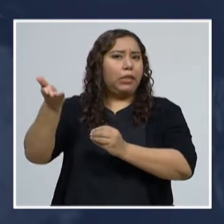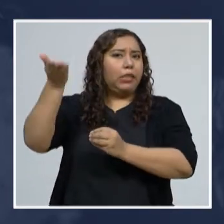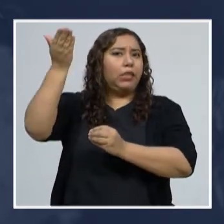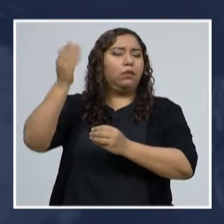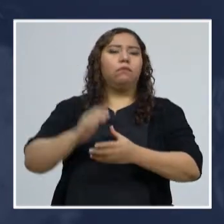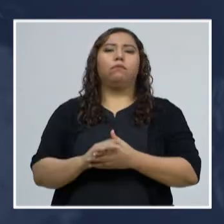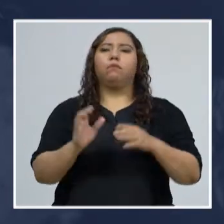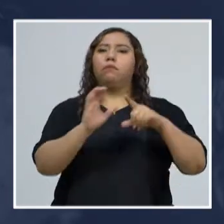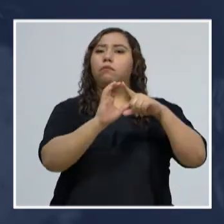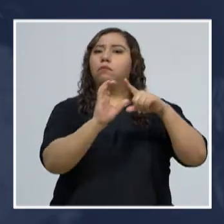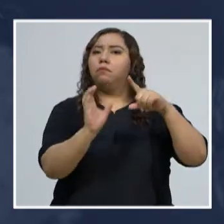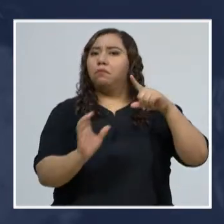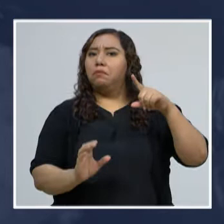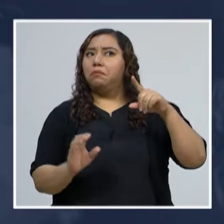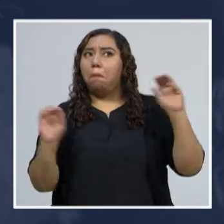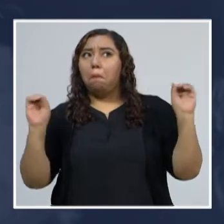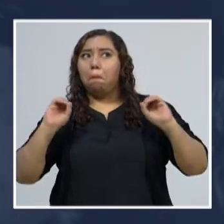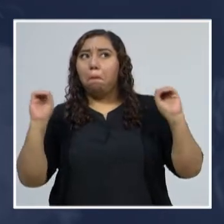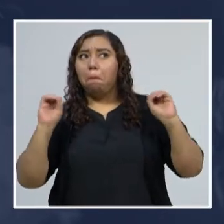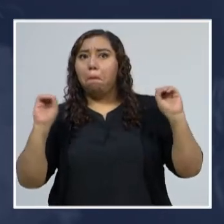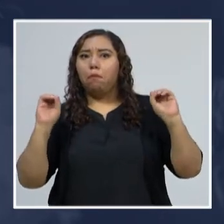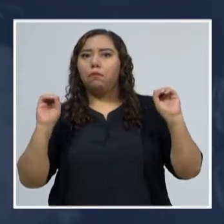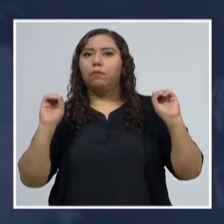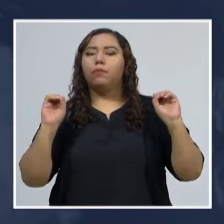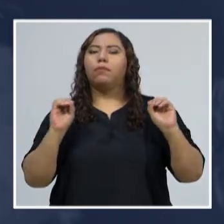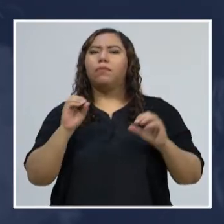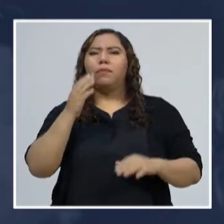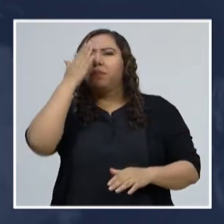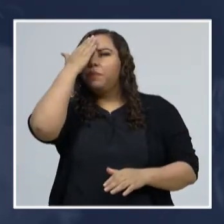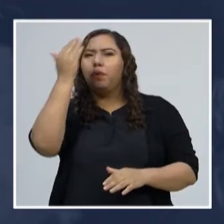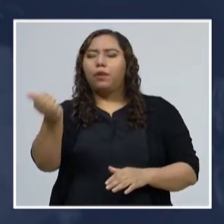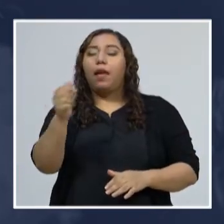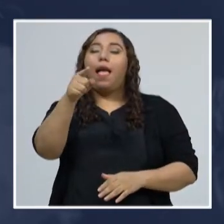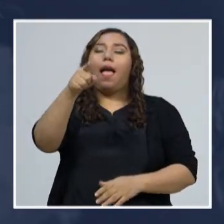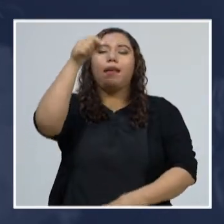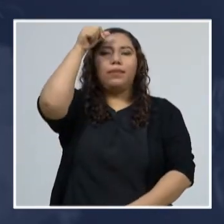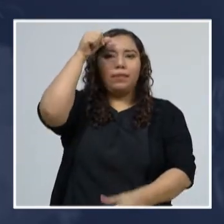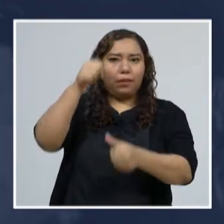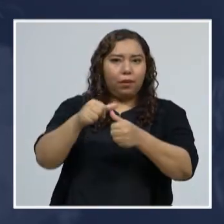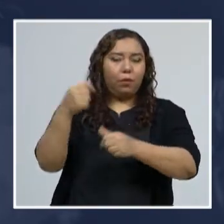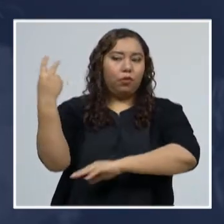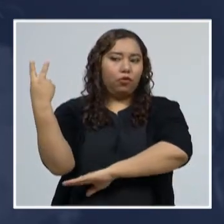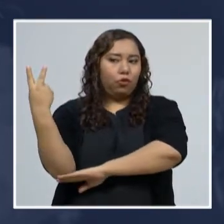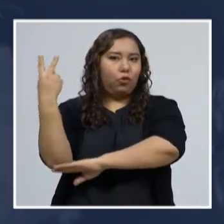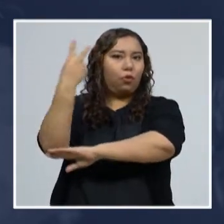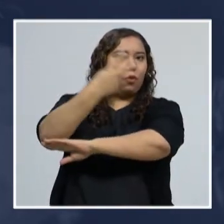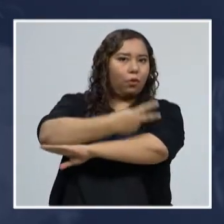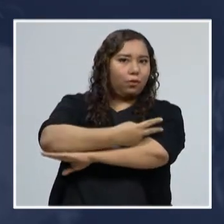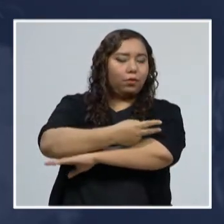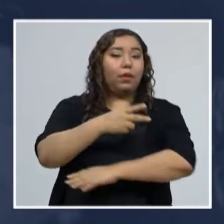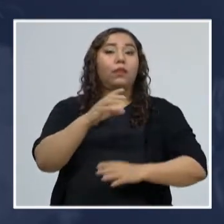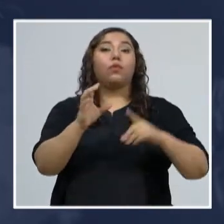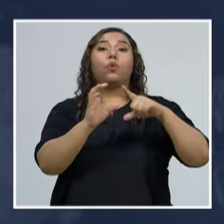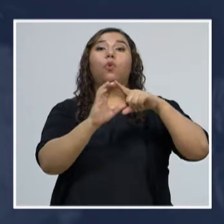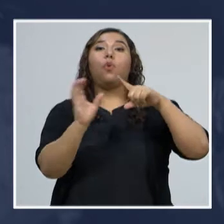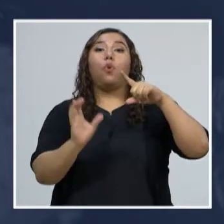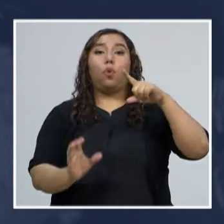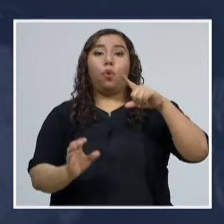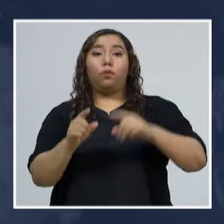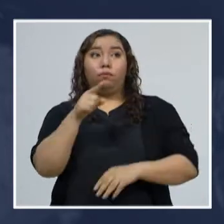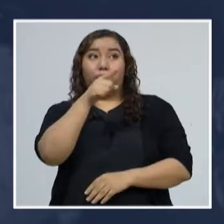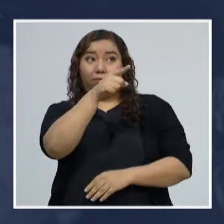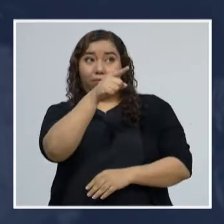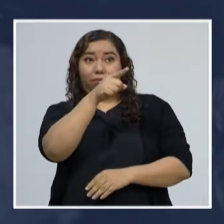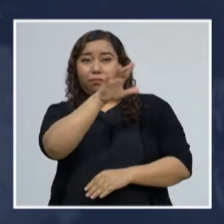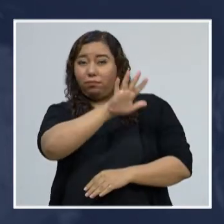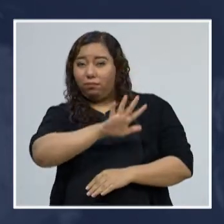Cortés con ningún caso reportado, pero recordemos, tenemos dos días ya que el departamento de Cortés y alrededores